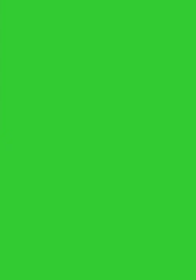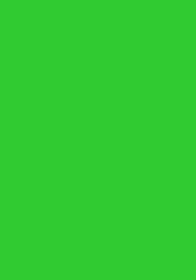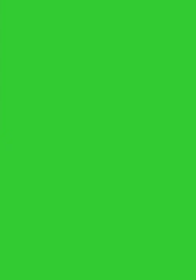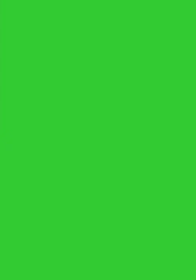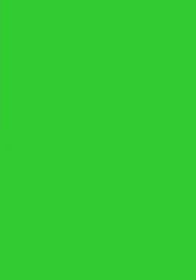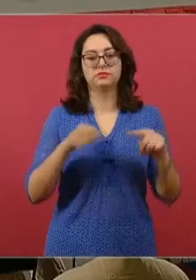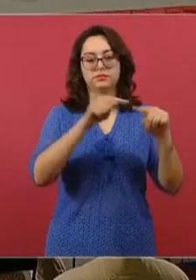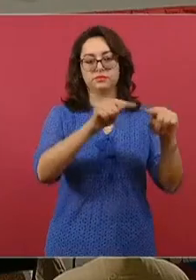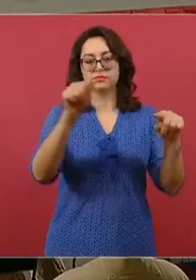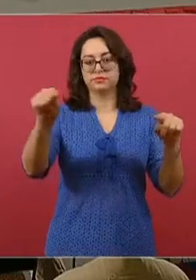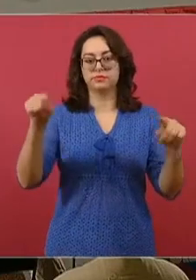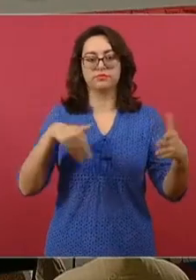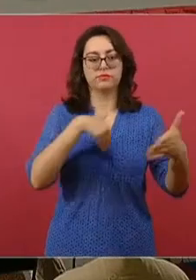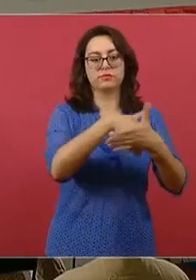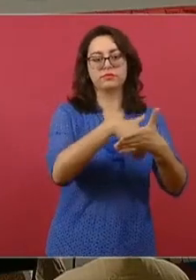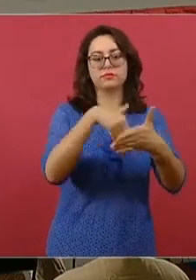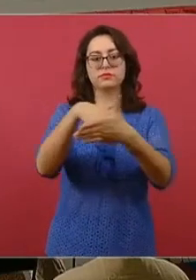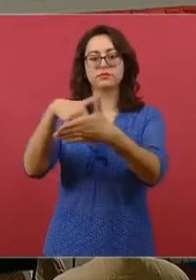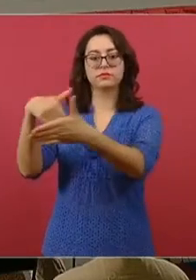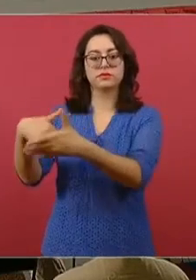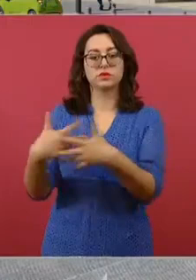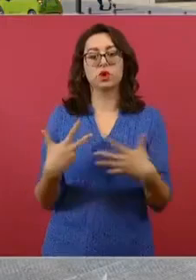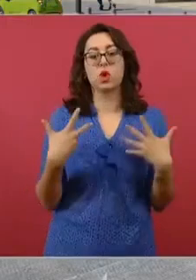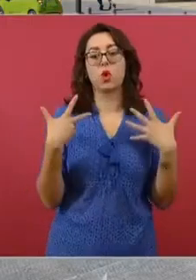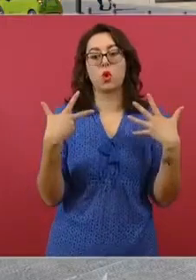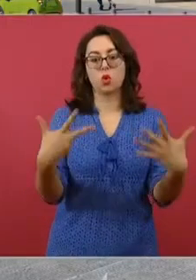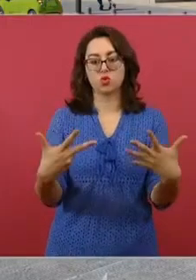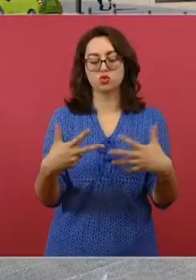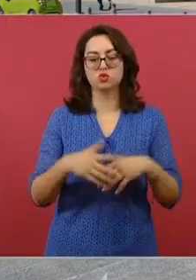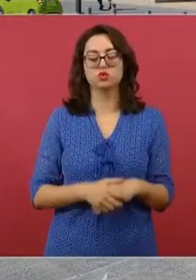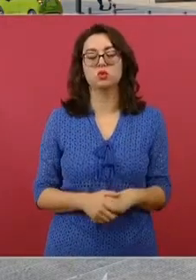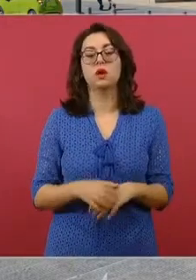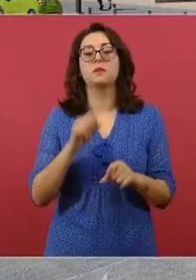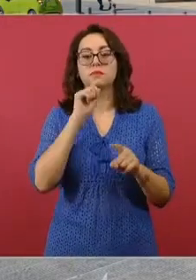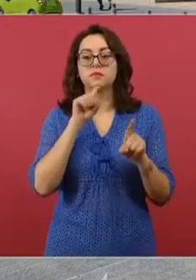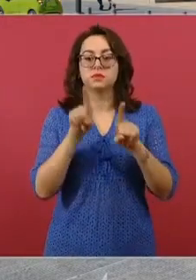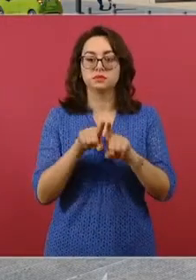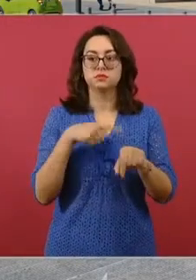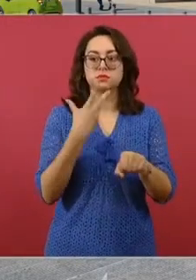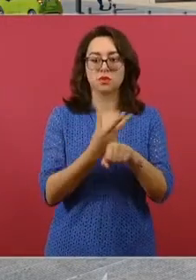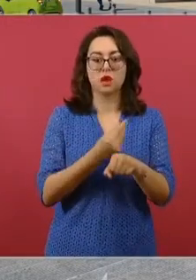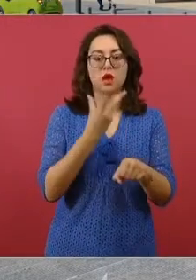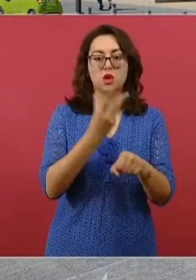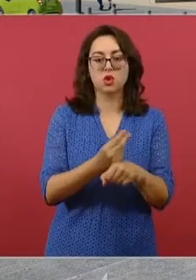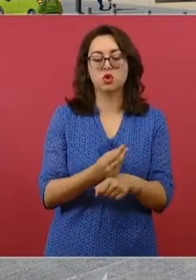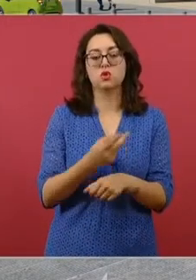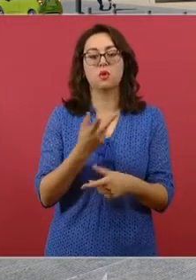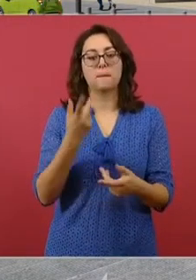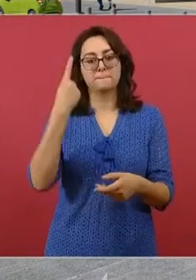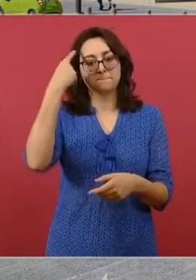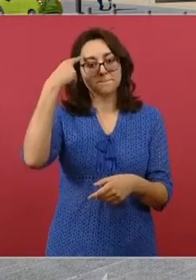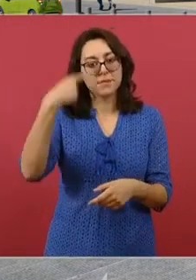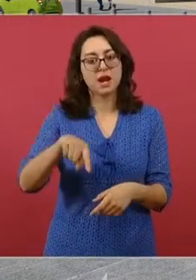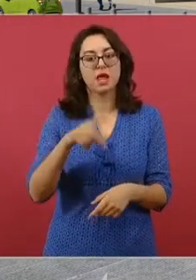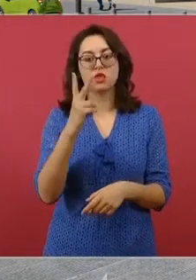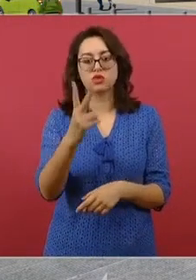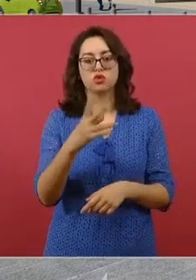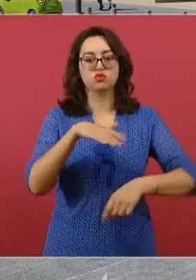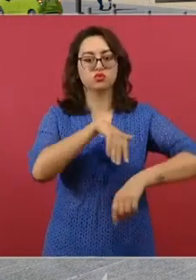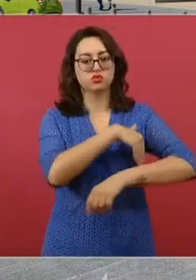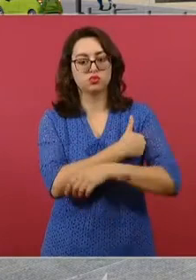estaciones y cuatro paraderos, así como bases de mantenimiento, dos cocheras y un taller para el tren.